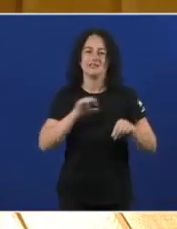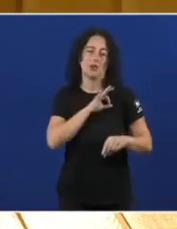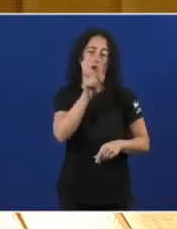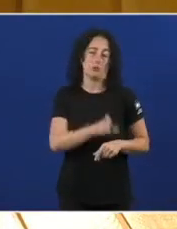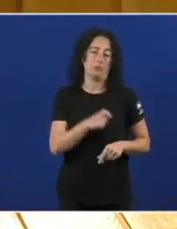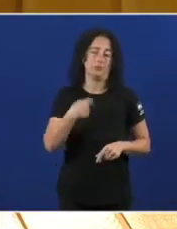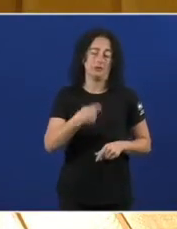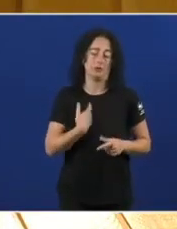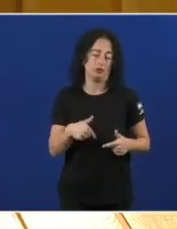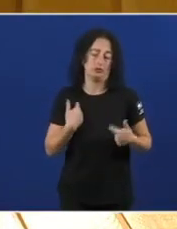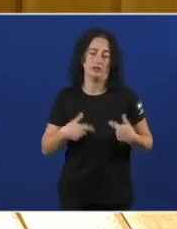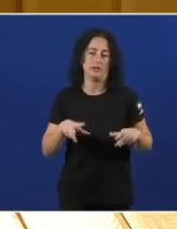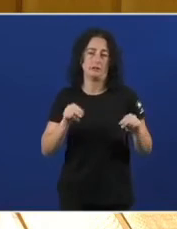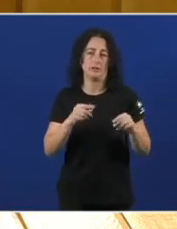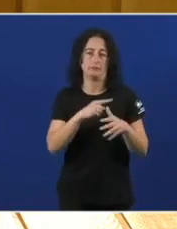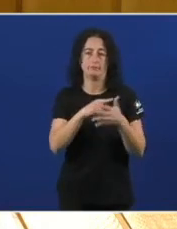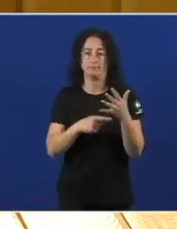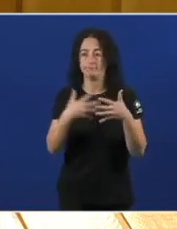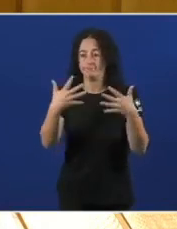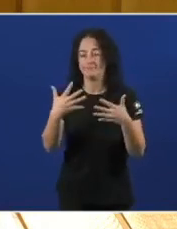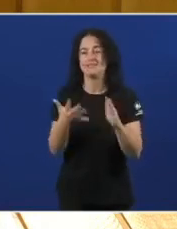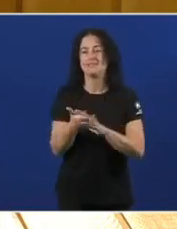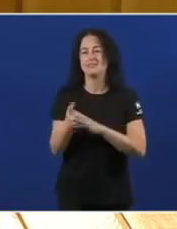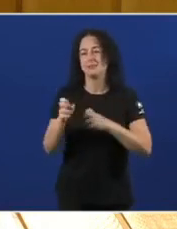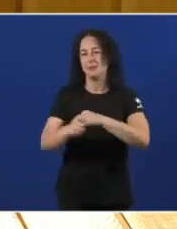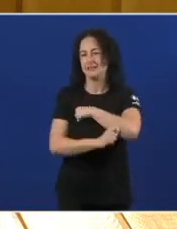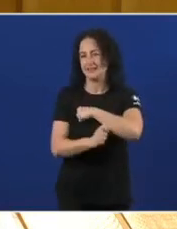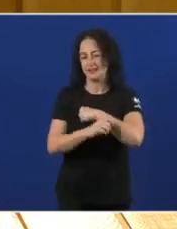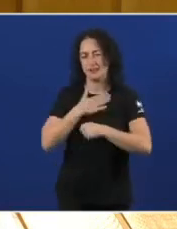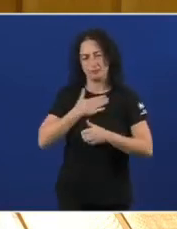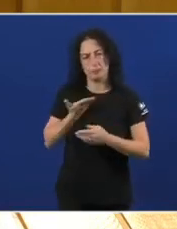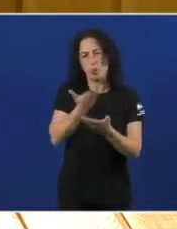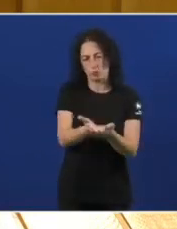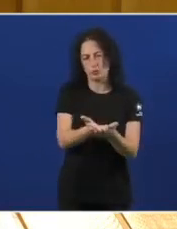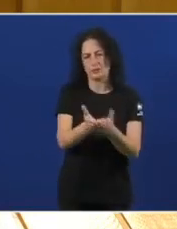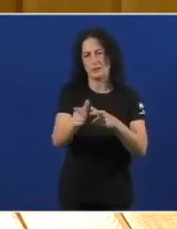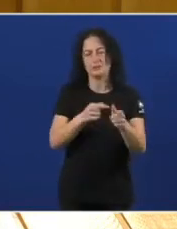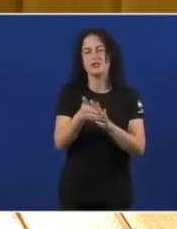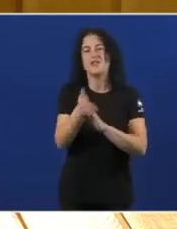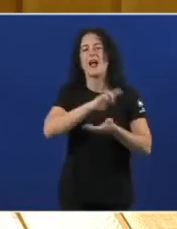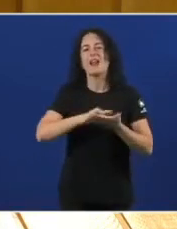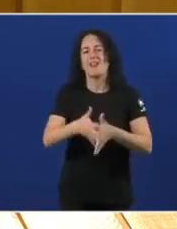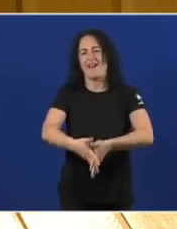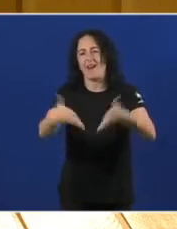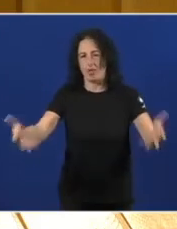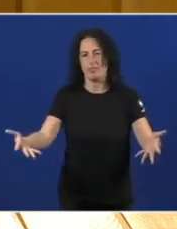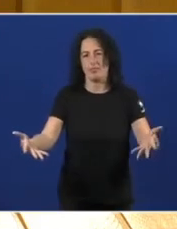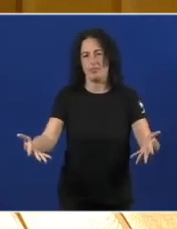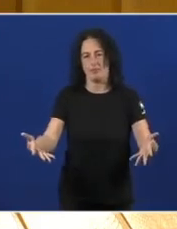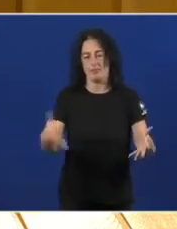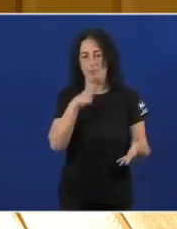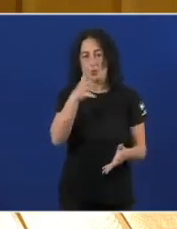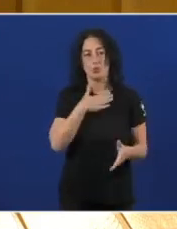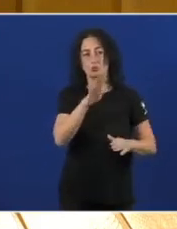Presidente Estas son Cuestións Estratégicas Do BNG Para pensar Galiza En grande Porque Señor Feijó Pese ao seu